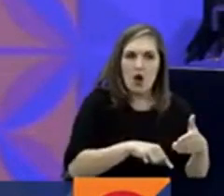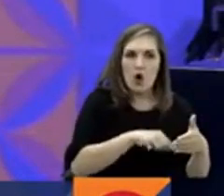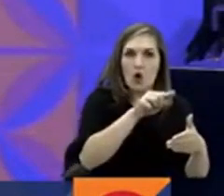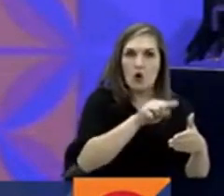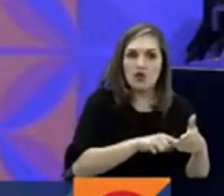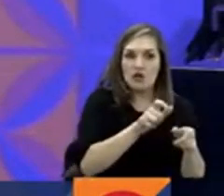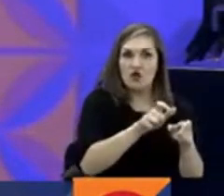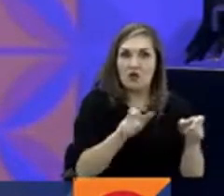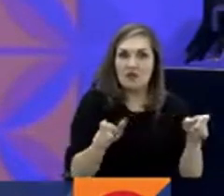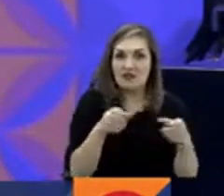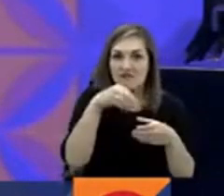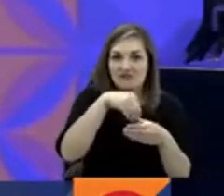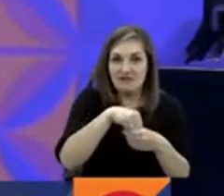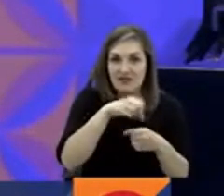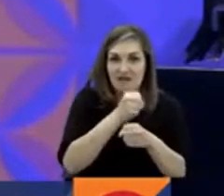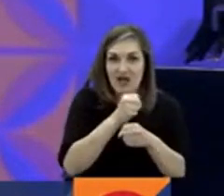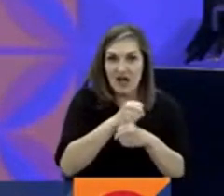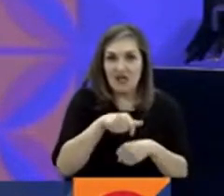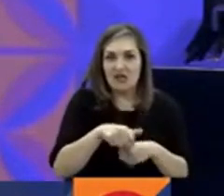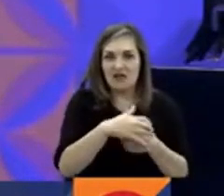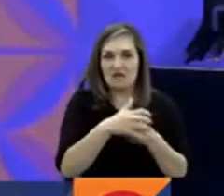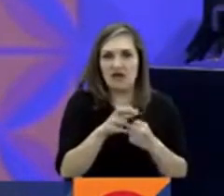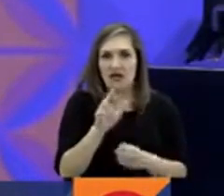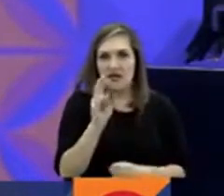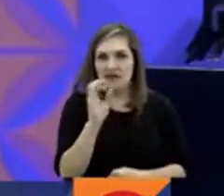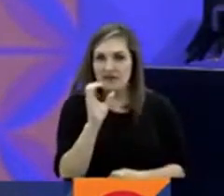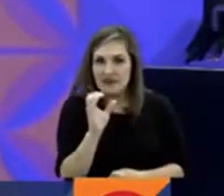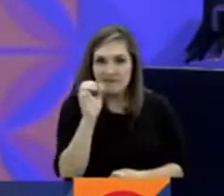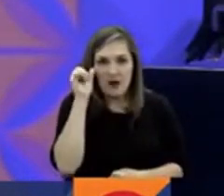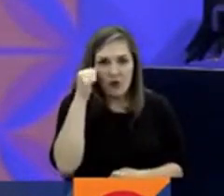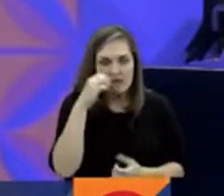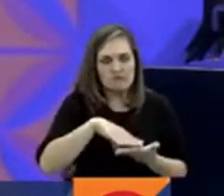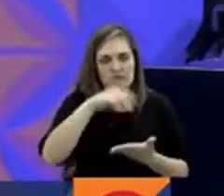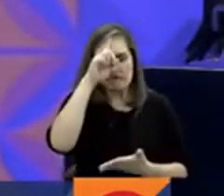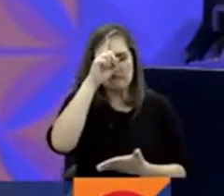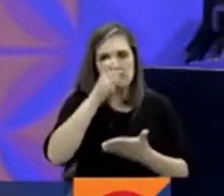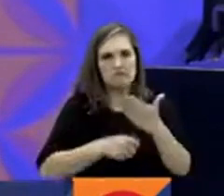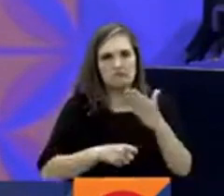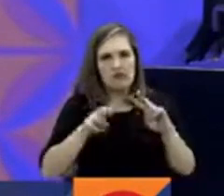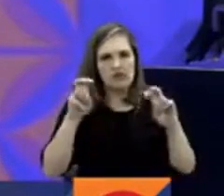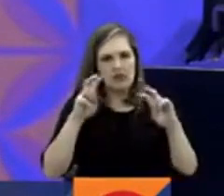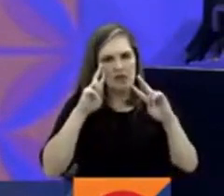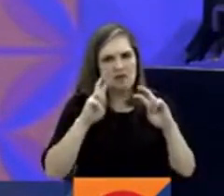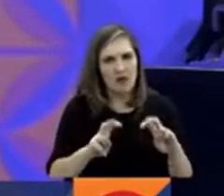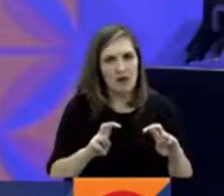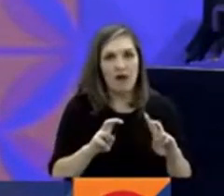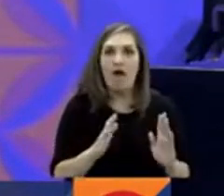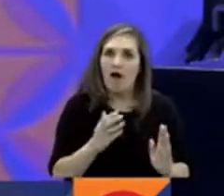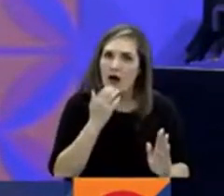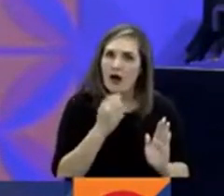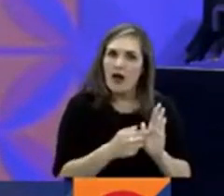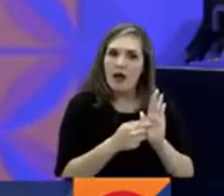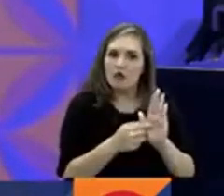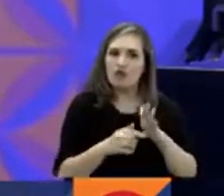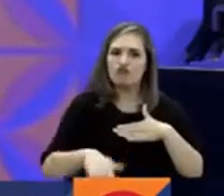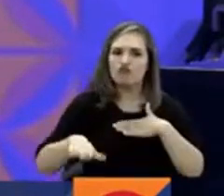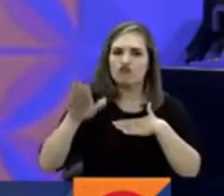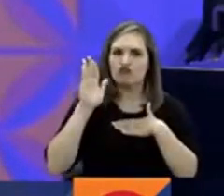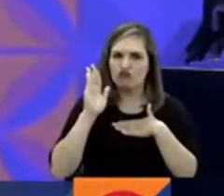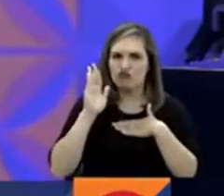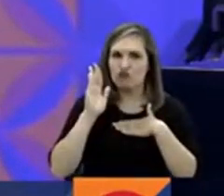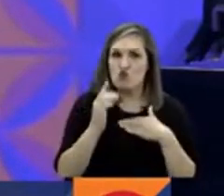funcionarios acá de nuestra casa? Nos pusimos como ejemplo y aprendimos, indagamos en todo esto, y además les dijimos y les prometimos que era